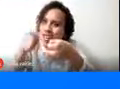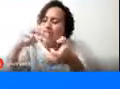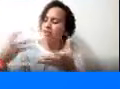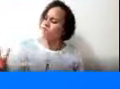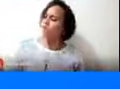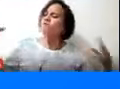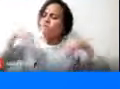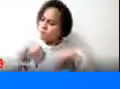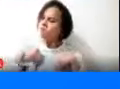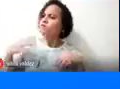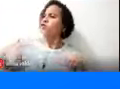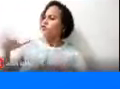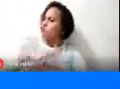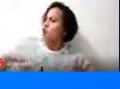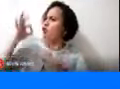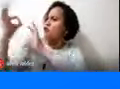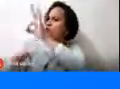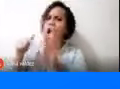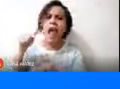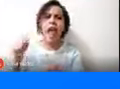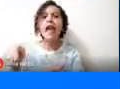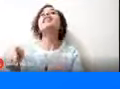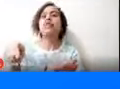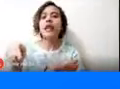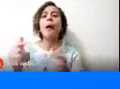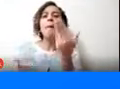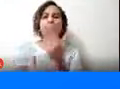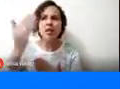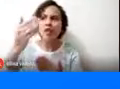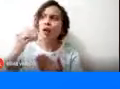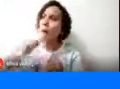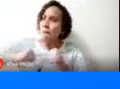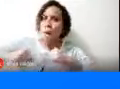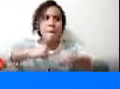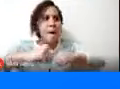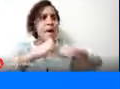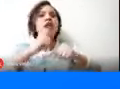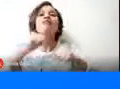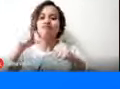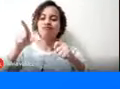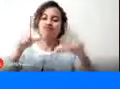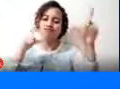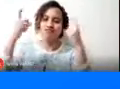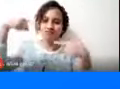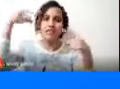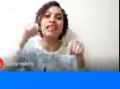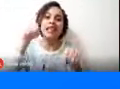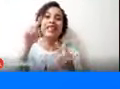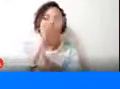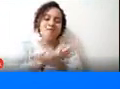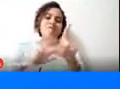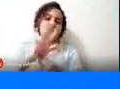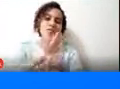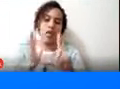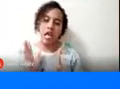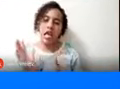apropiado de su territorio y ha empezado a dinamizar la actividad turística. Entonces el video pues